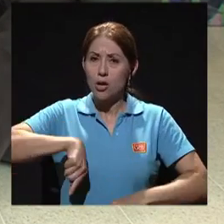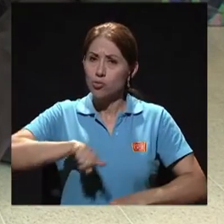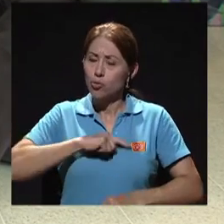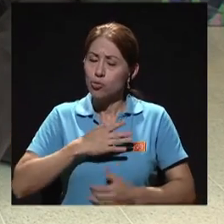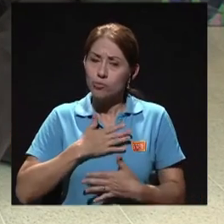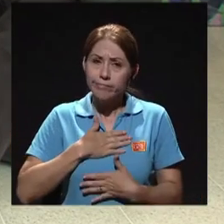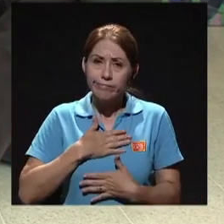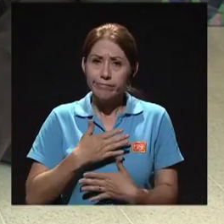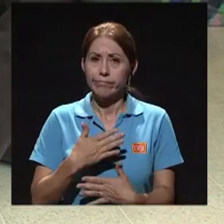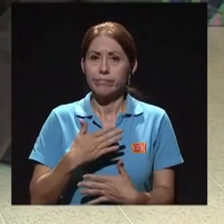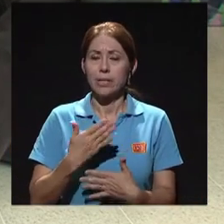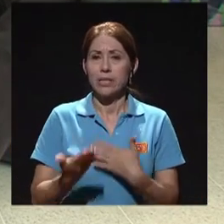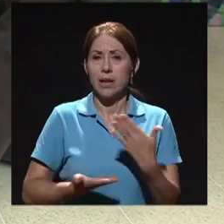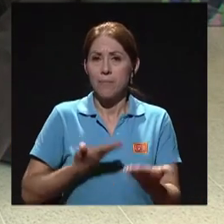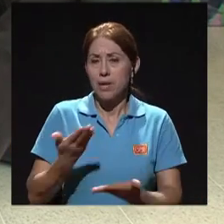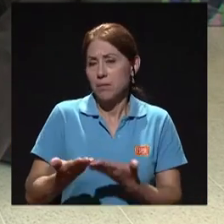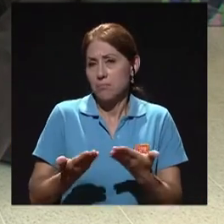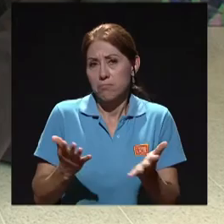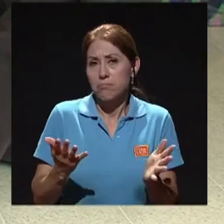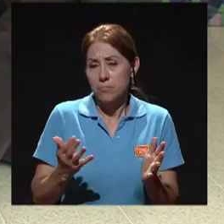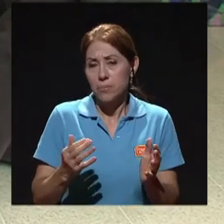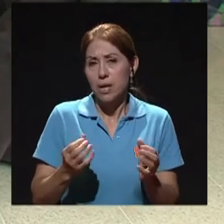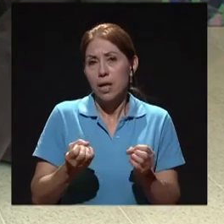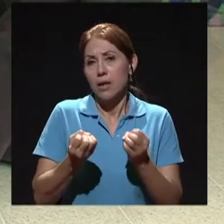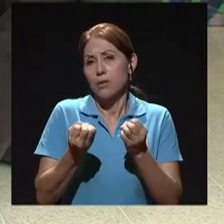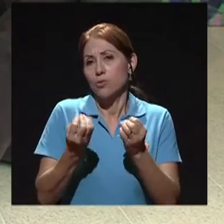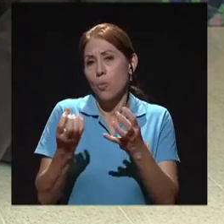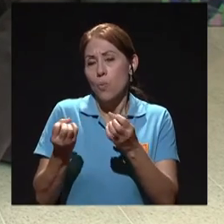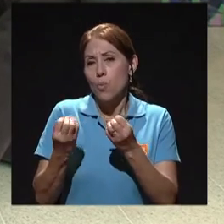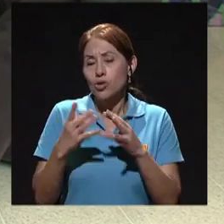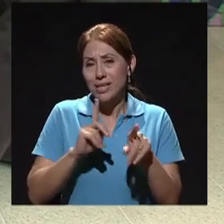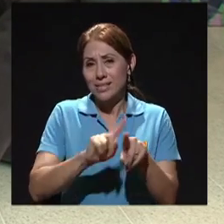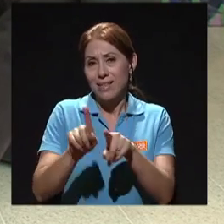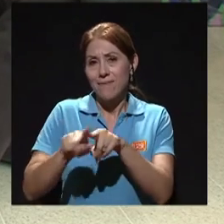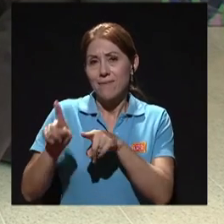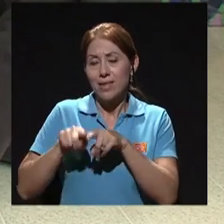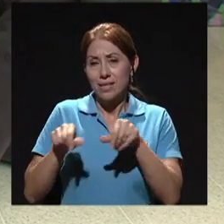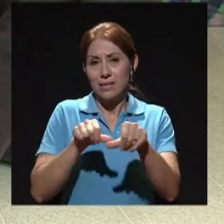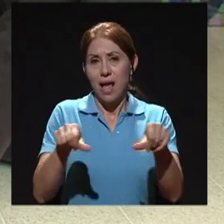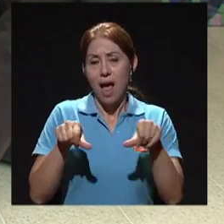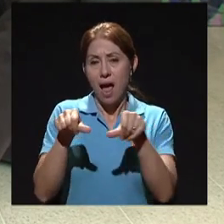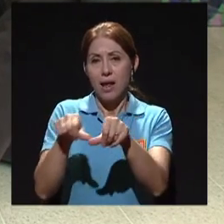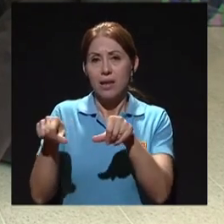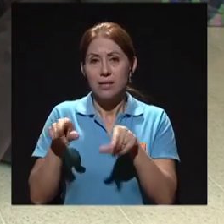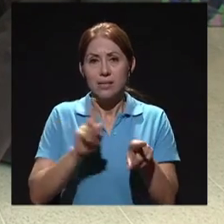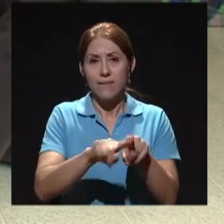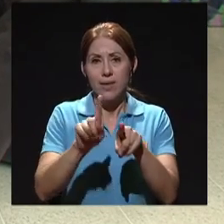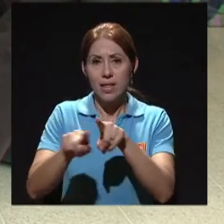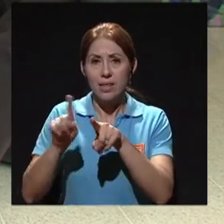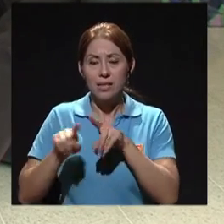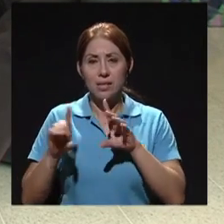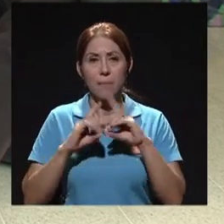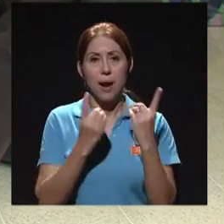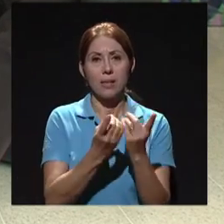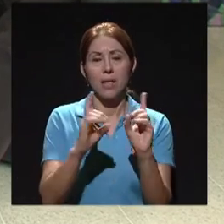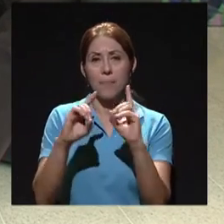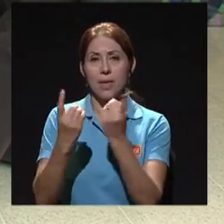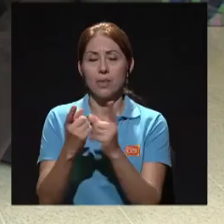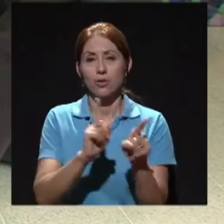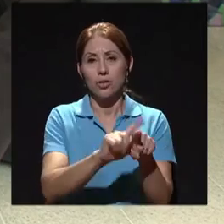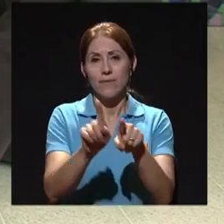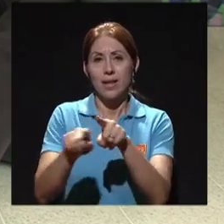servir en lo que se pueda, son muchas ramas, ¿no? Hay diferentes departamentos con diferentes